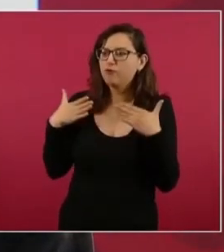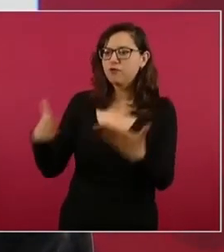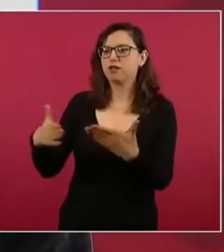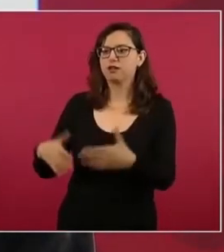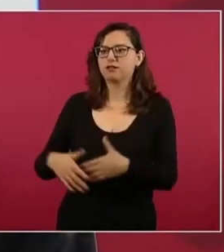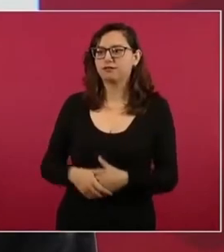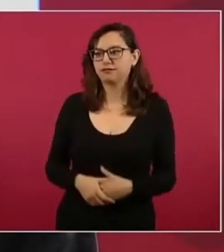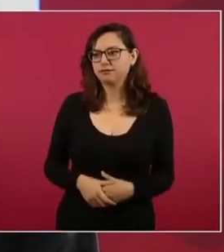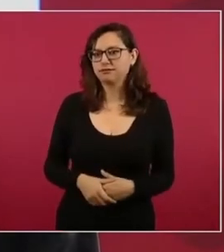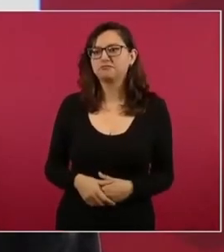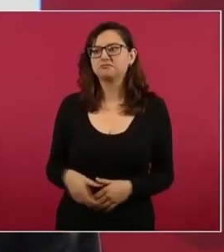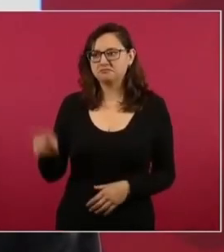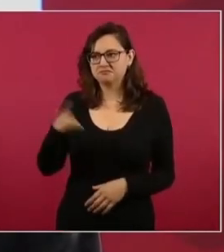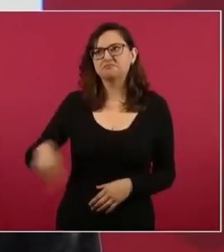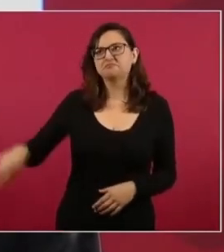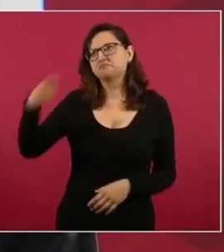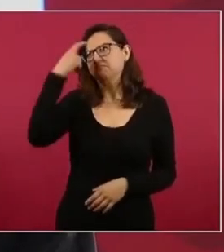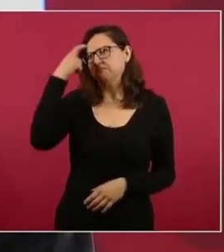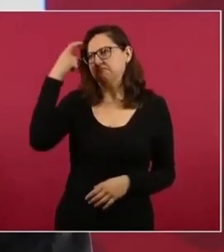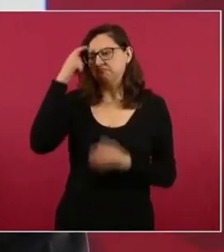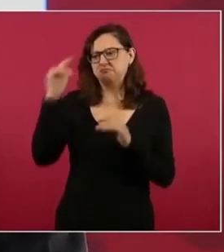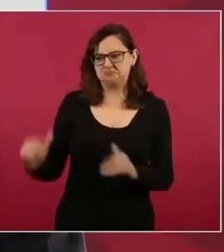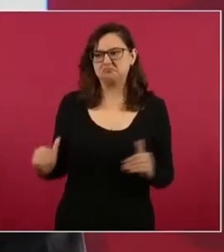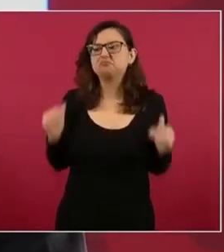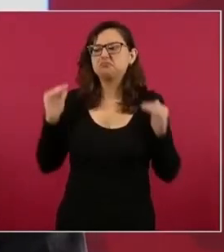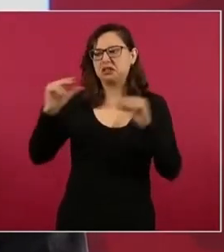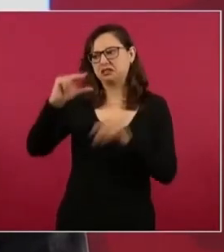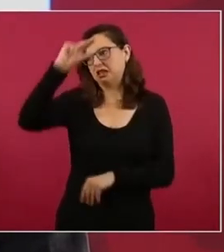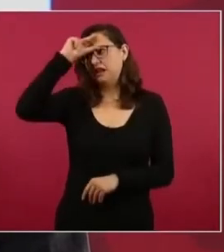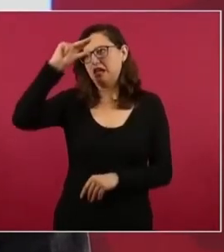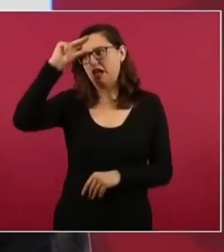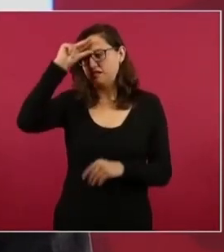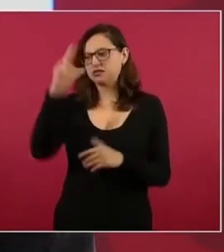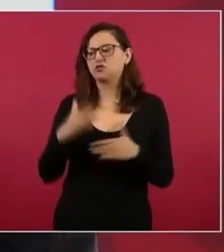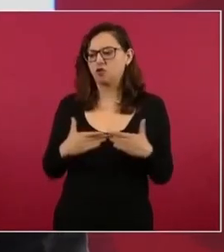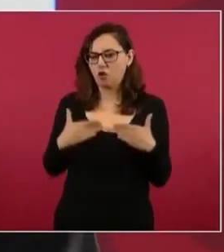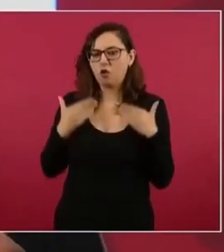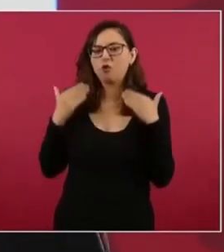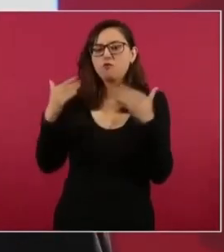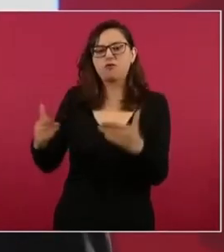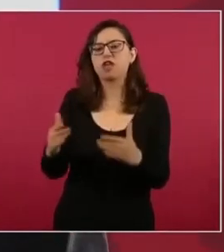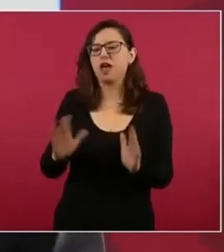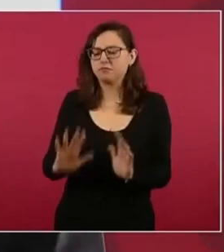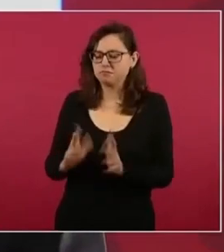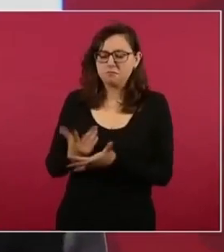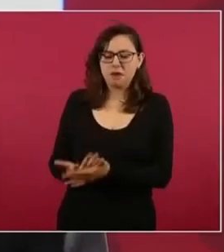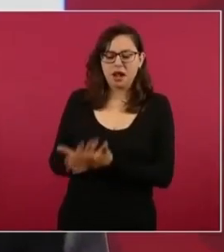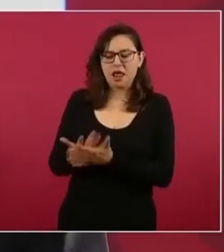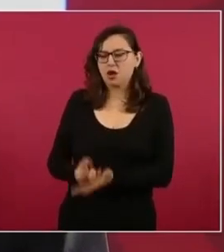en la inteligencia del pueblo no hay más que eso